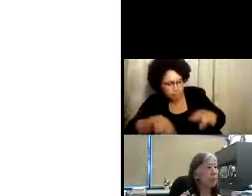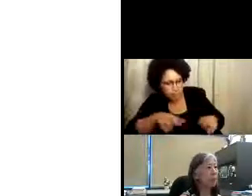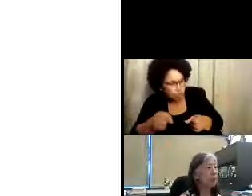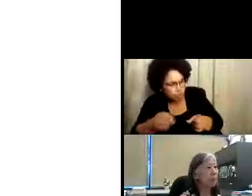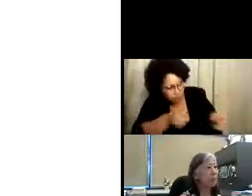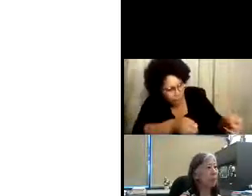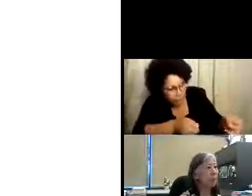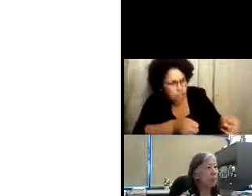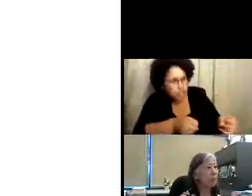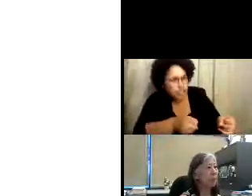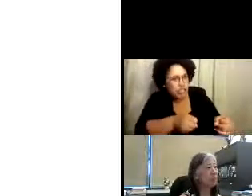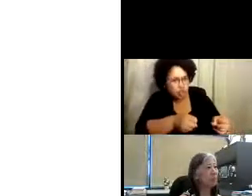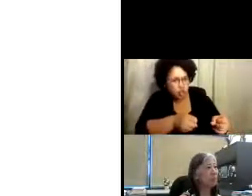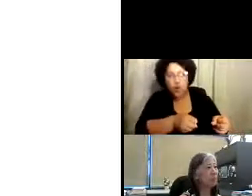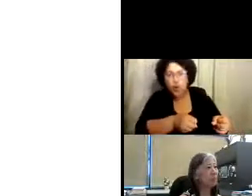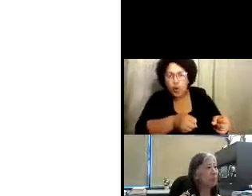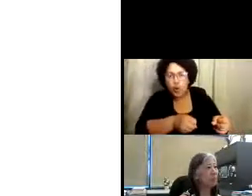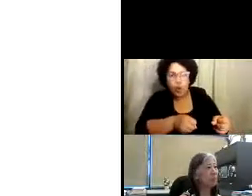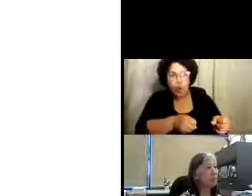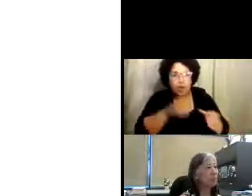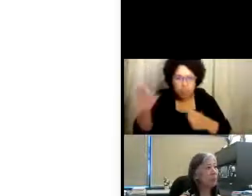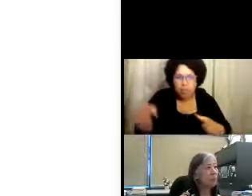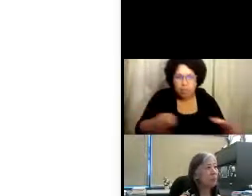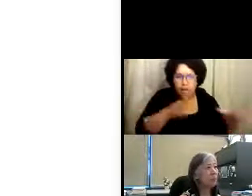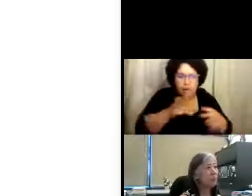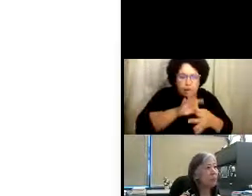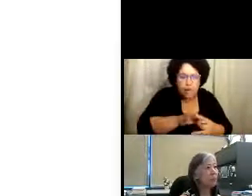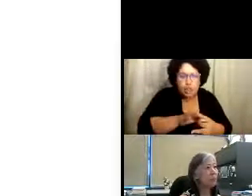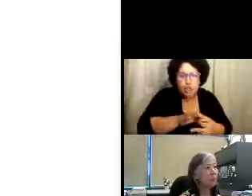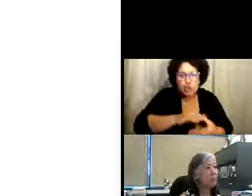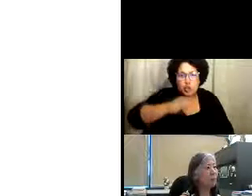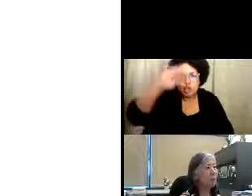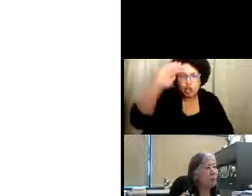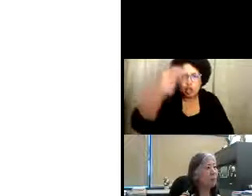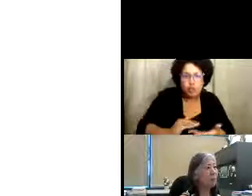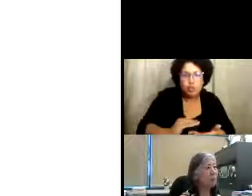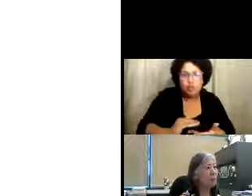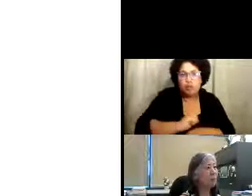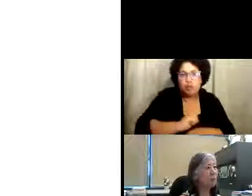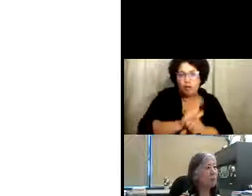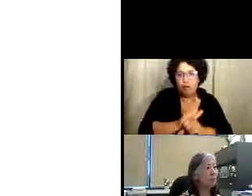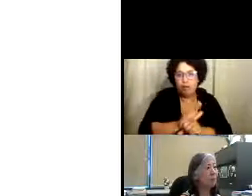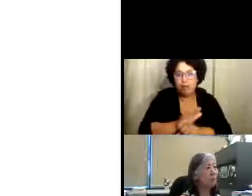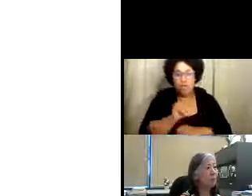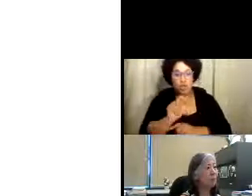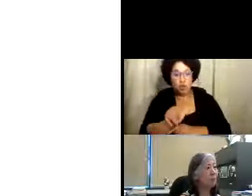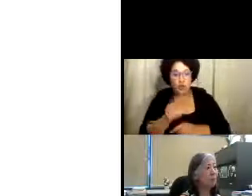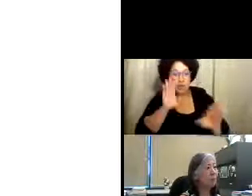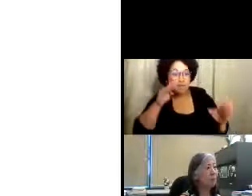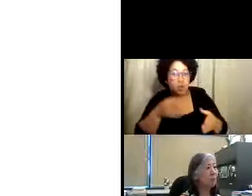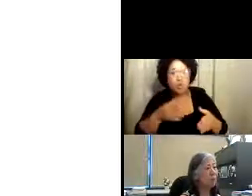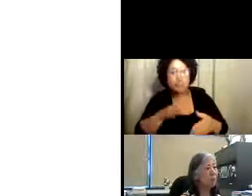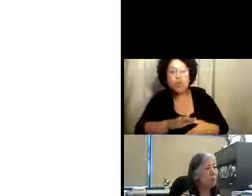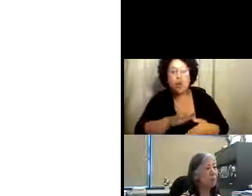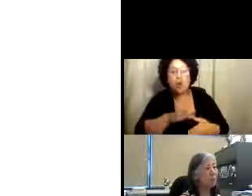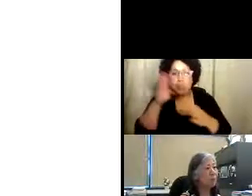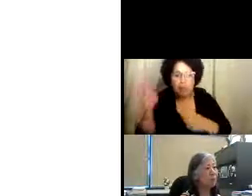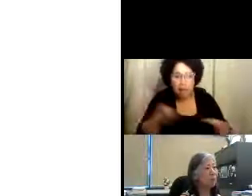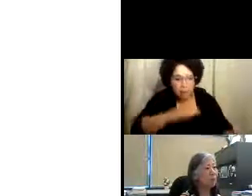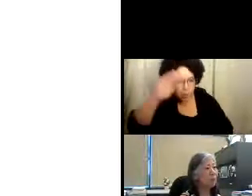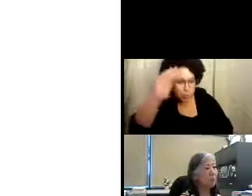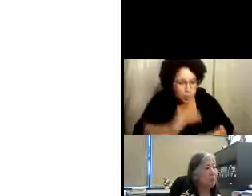asesoriar las estrategias de nuestras instalaciones para poder contener y mitigar la pandemia COVID-19.